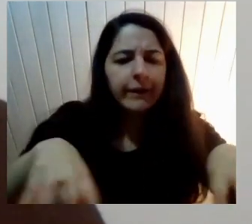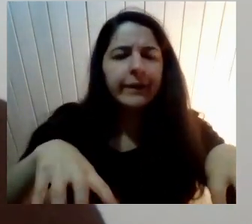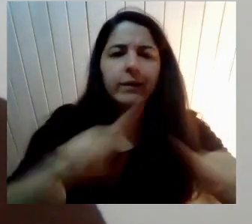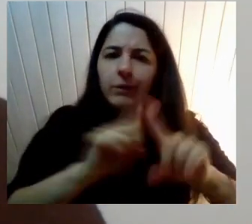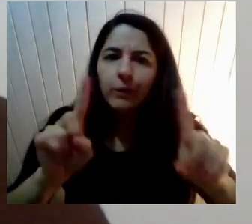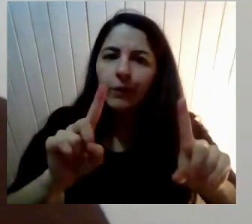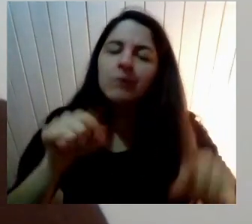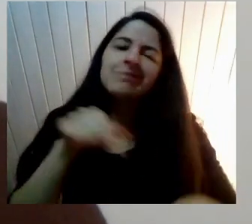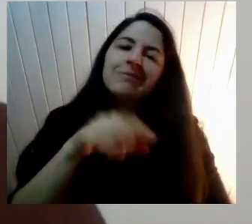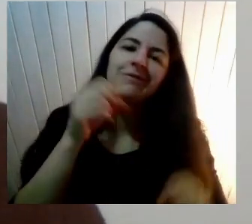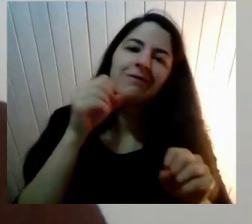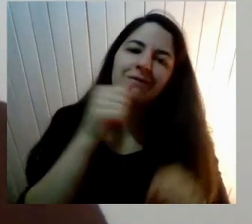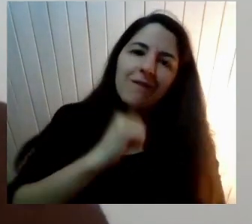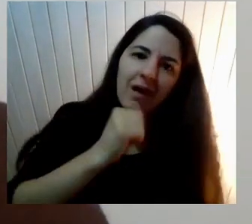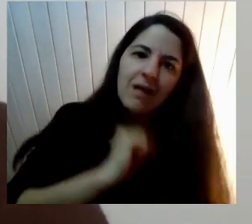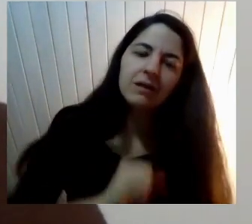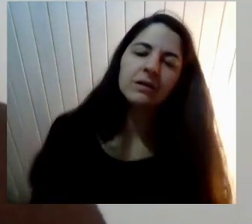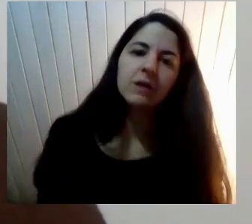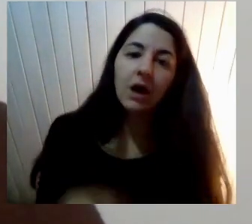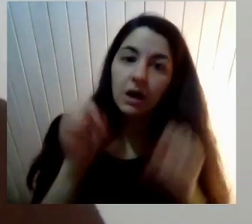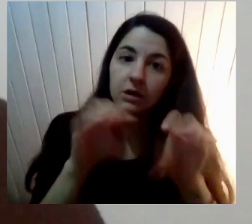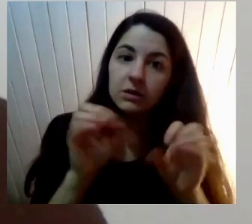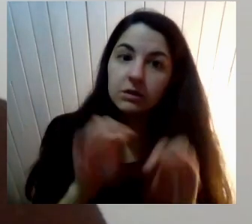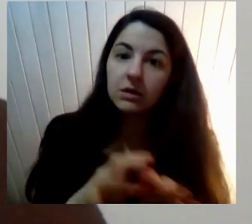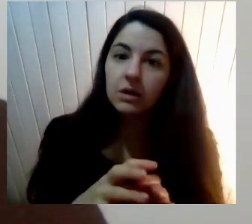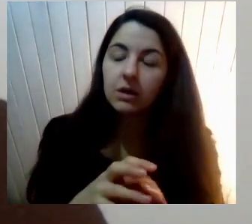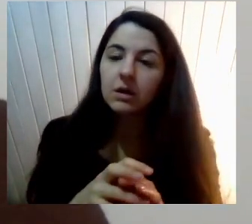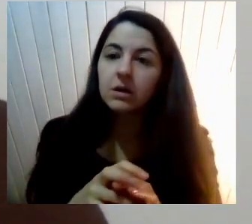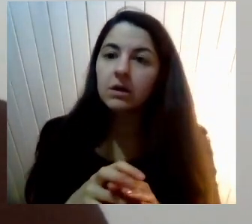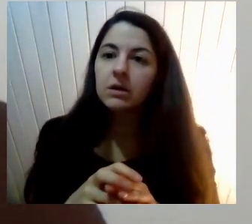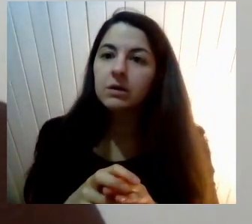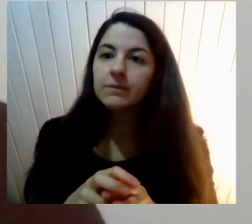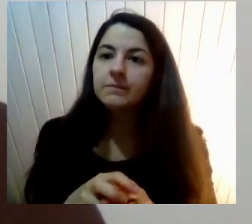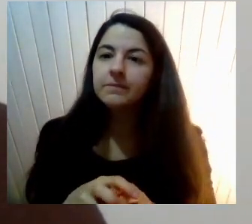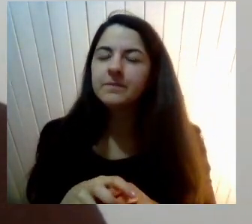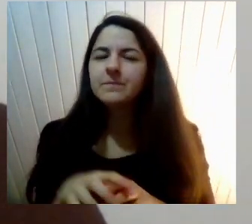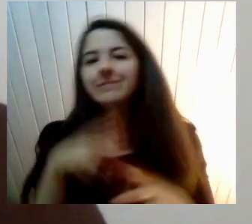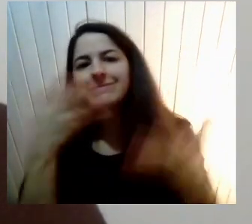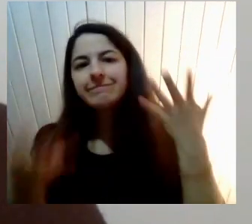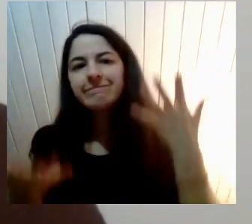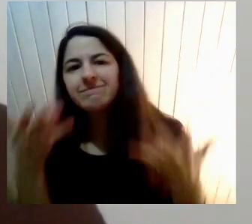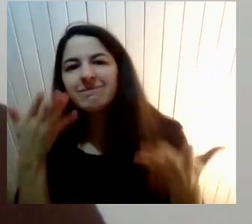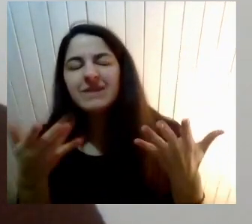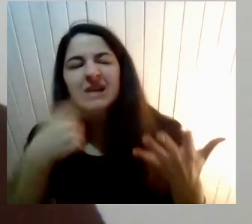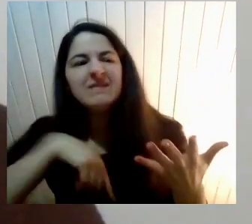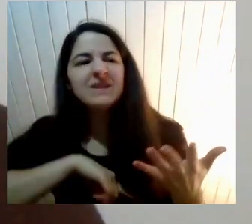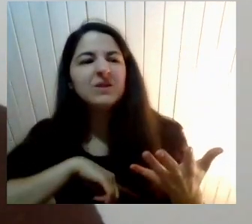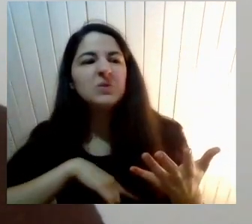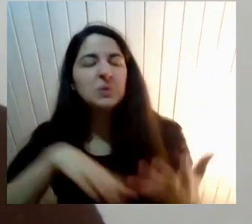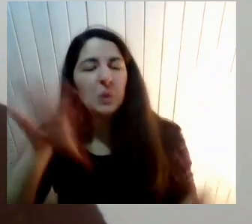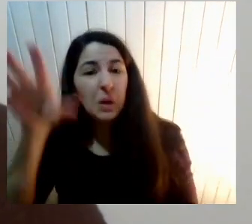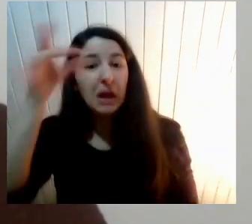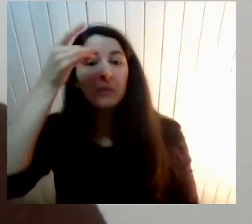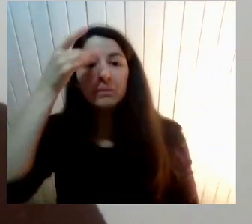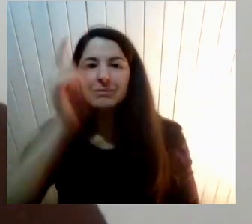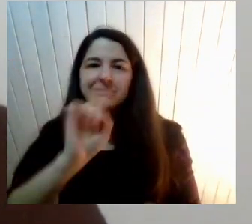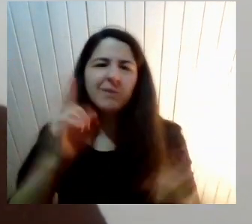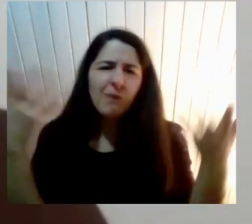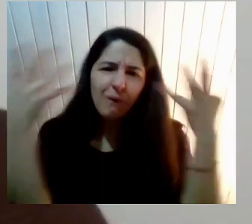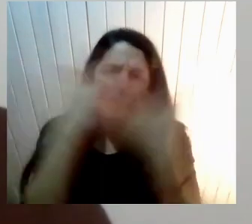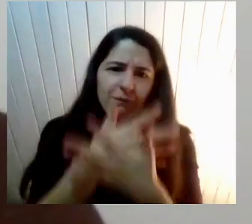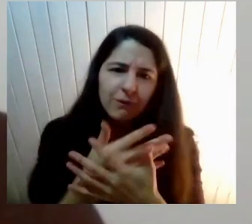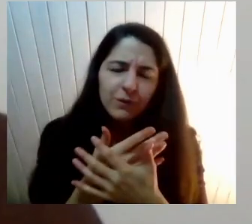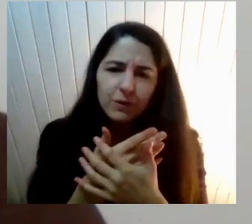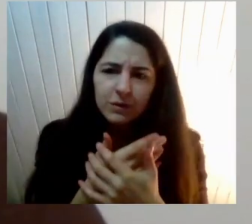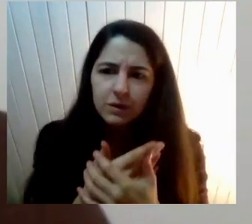De largo Porque no es una cuestión Quizás Tan evidente Y yo creo Que si uno Podría Como Igual cuando uno